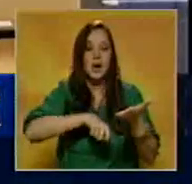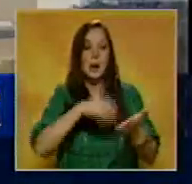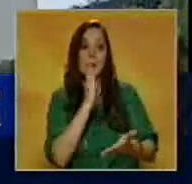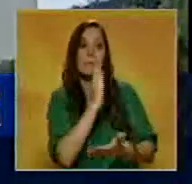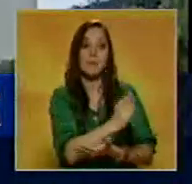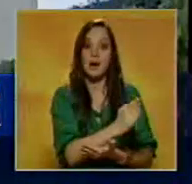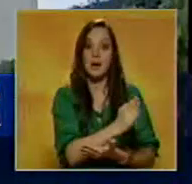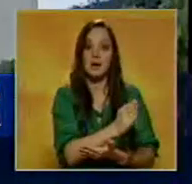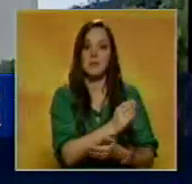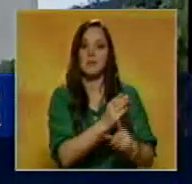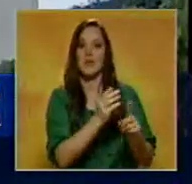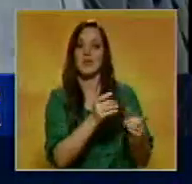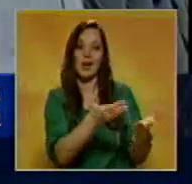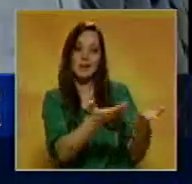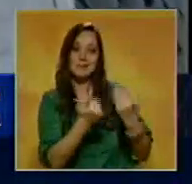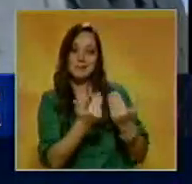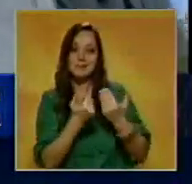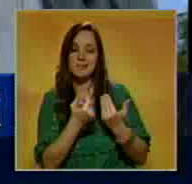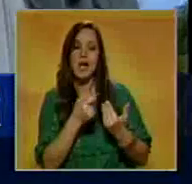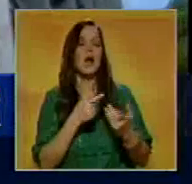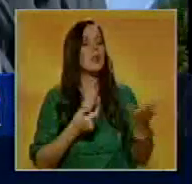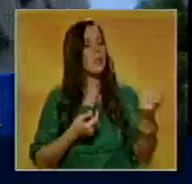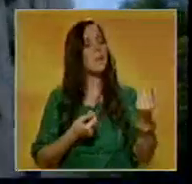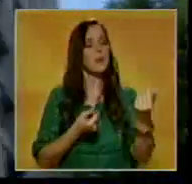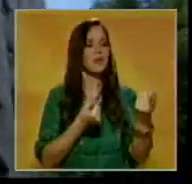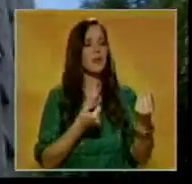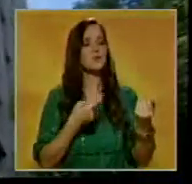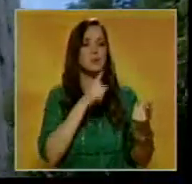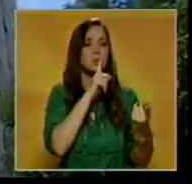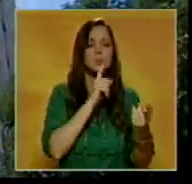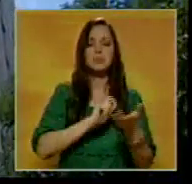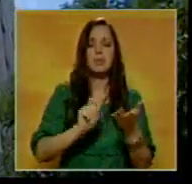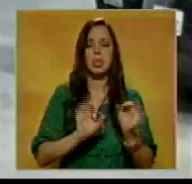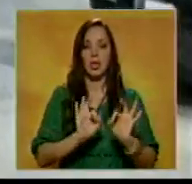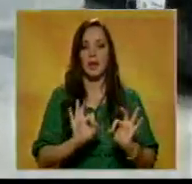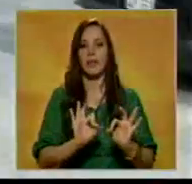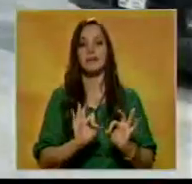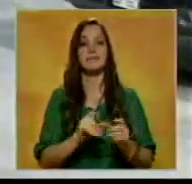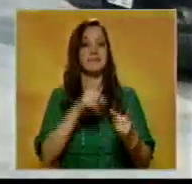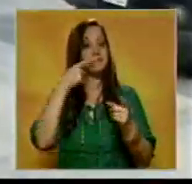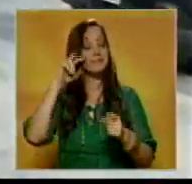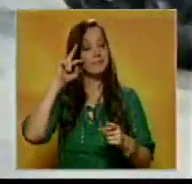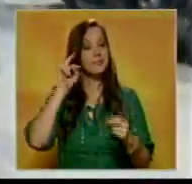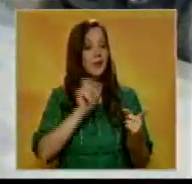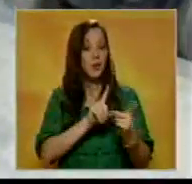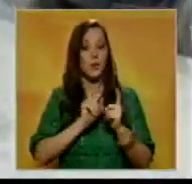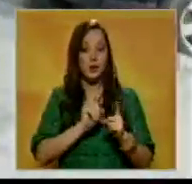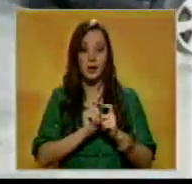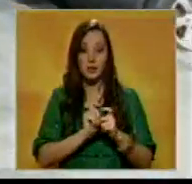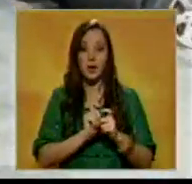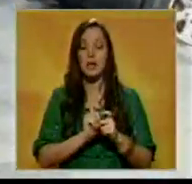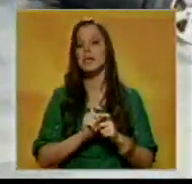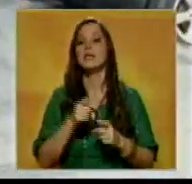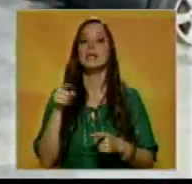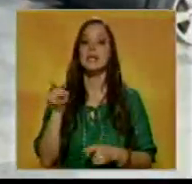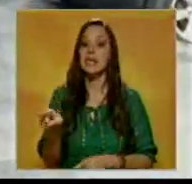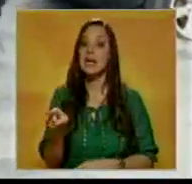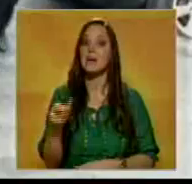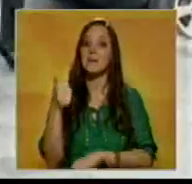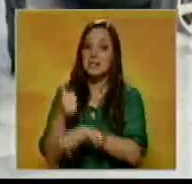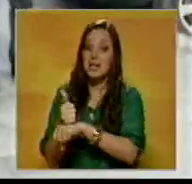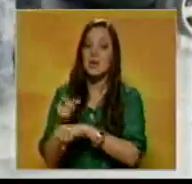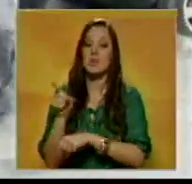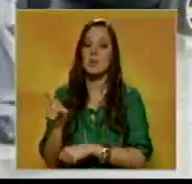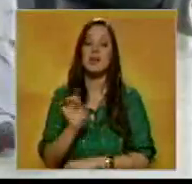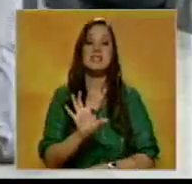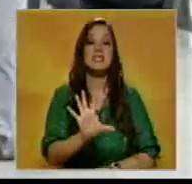alivianar a través de sobornos y tráfico de influencias en el Ministerio de Hacienda, lo que habría causado un perjuicio al Estado por